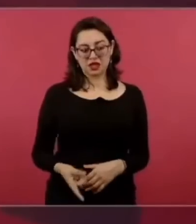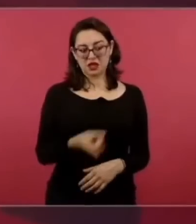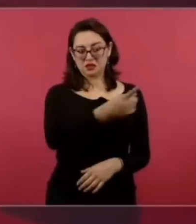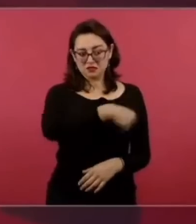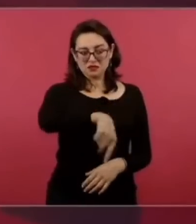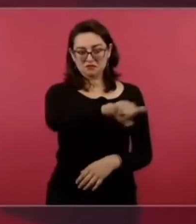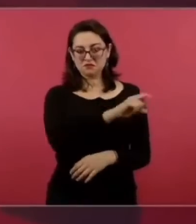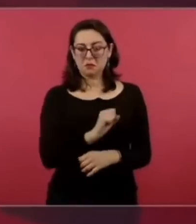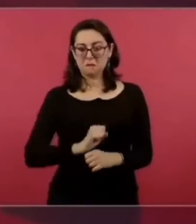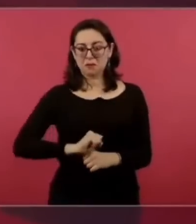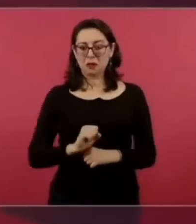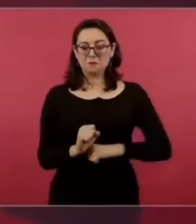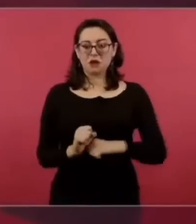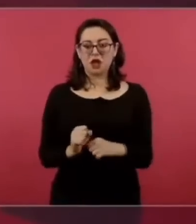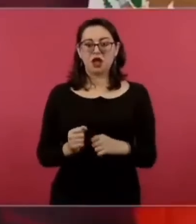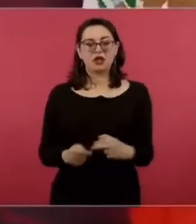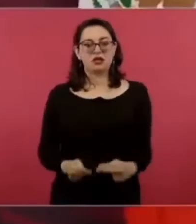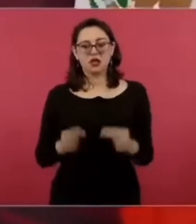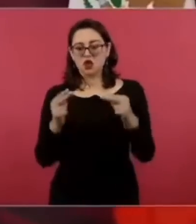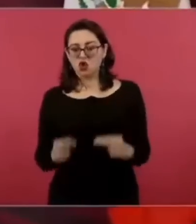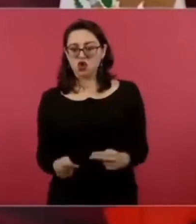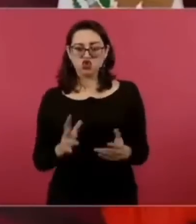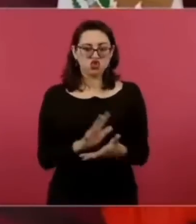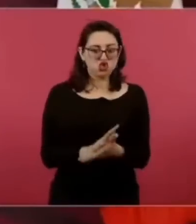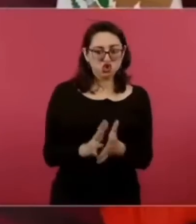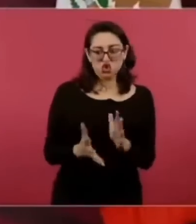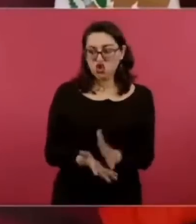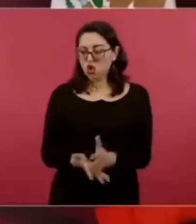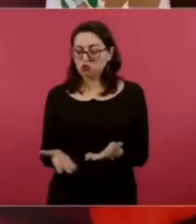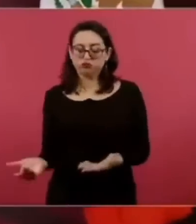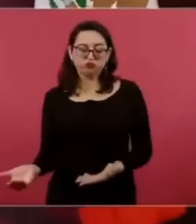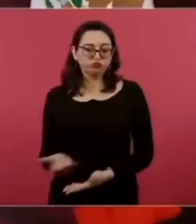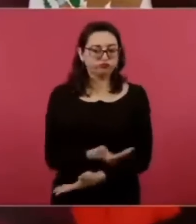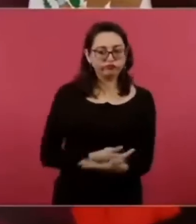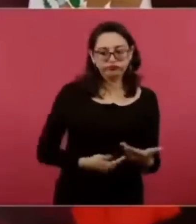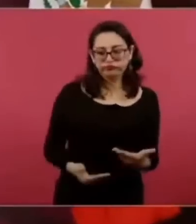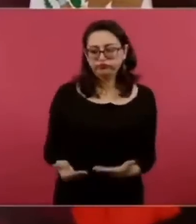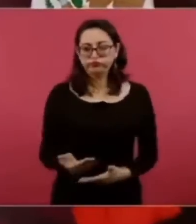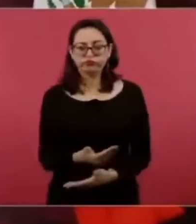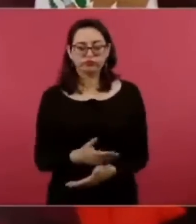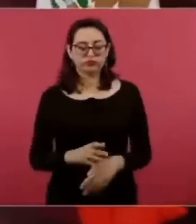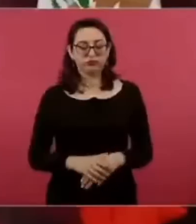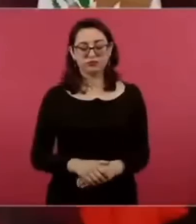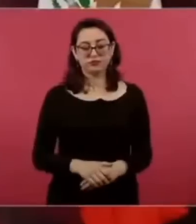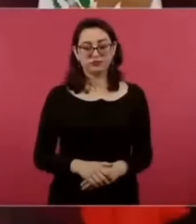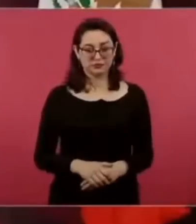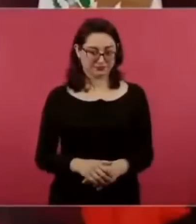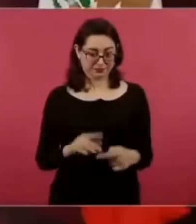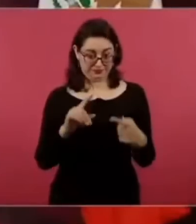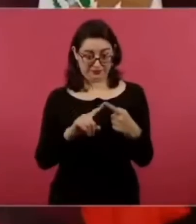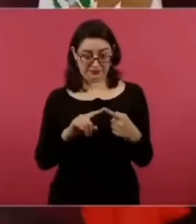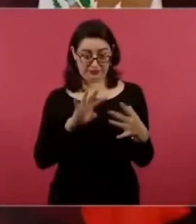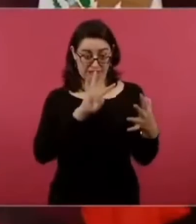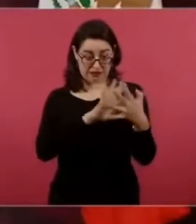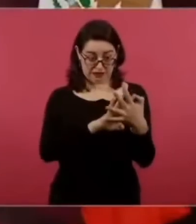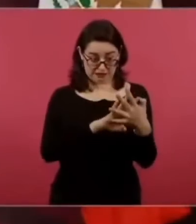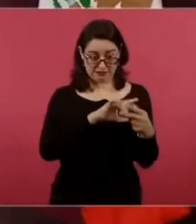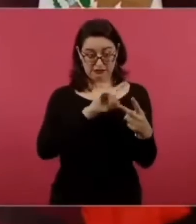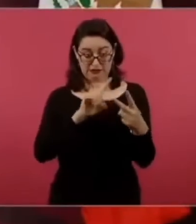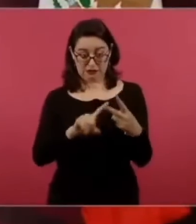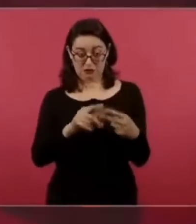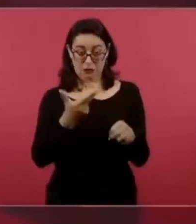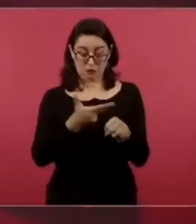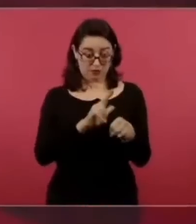así estaban los gasoductos eso